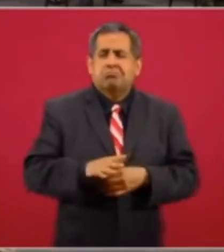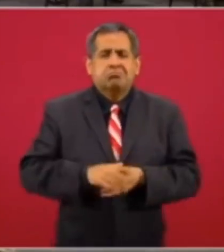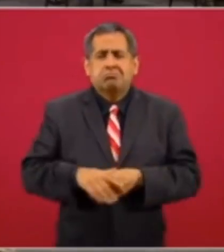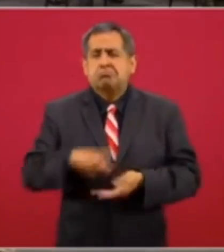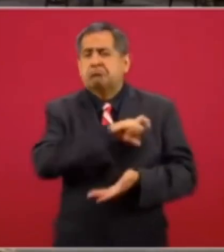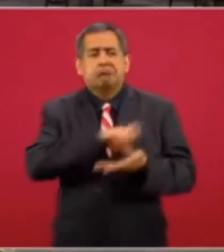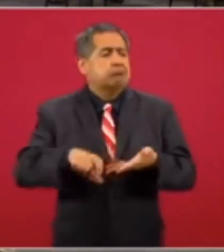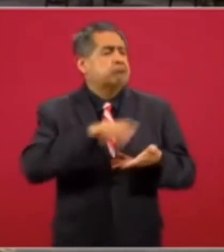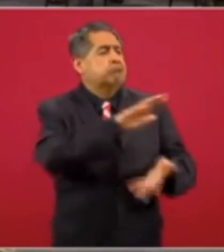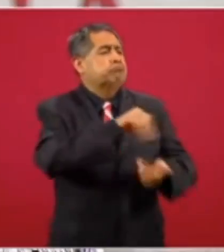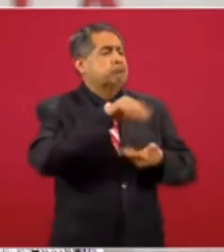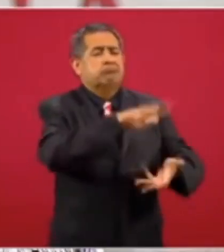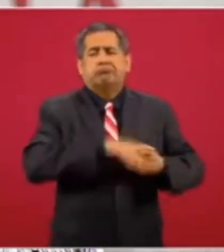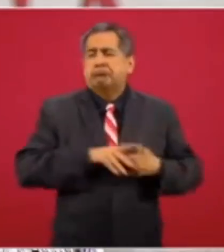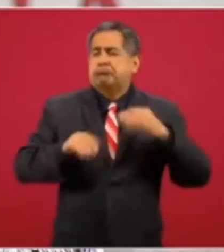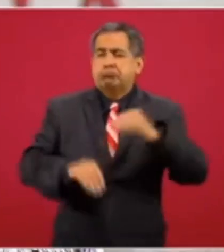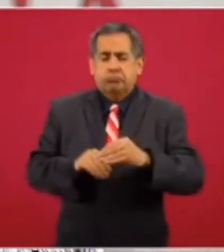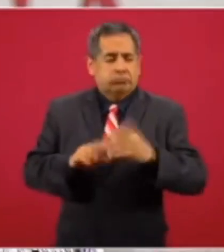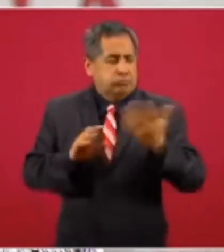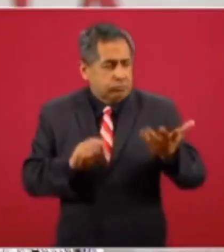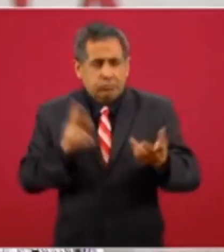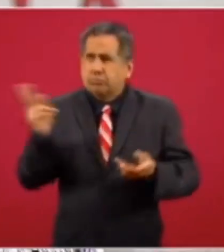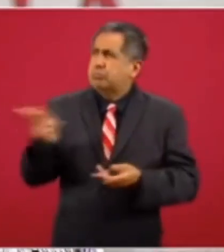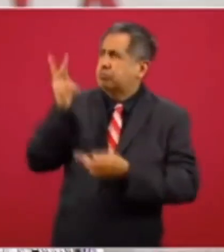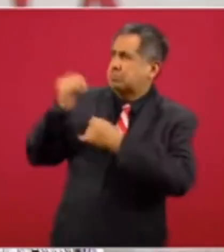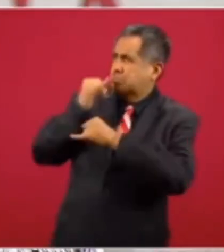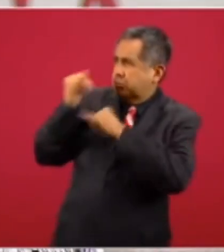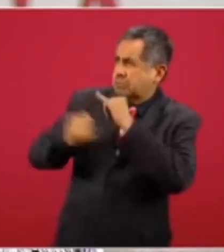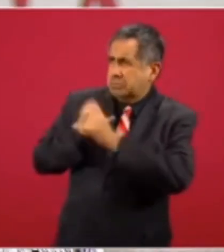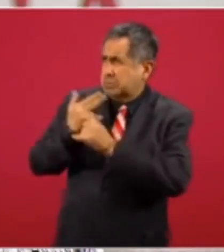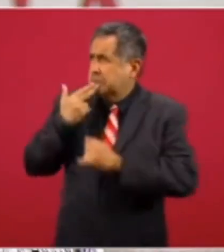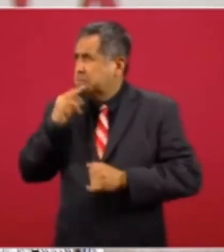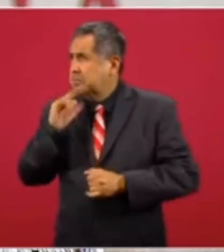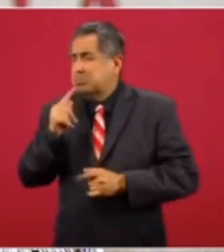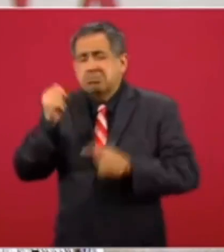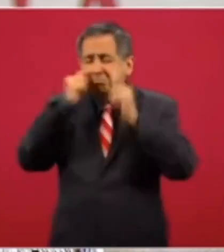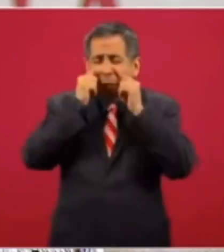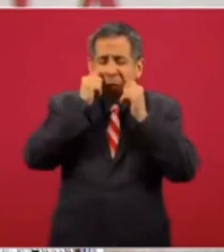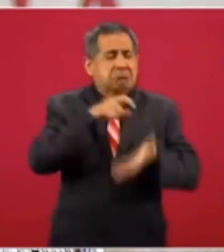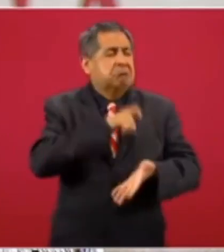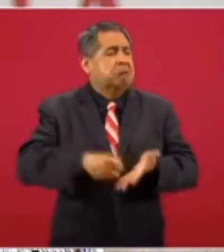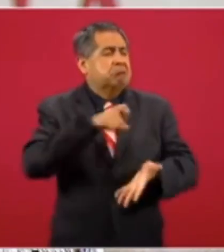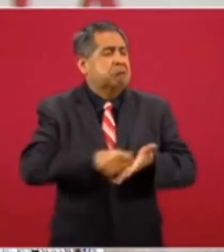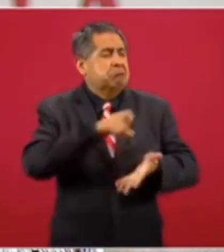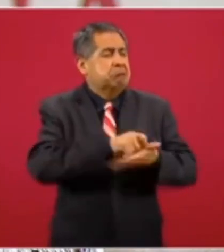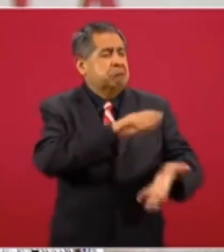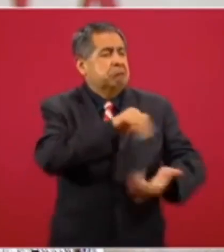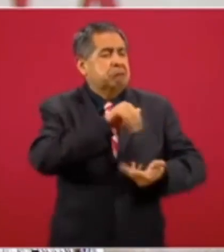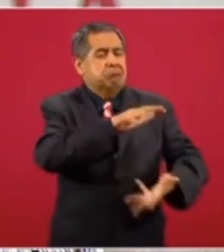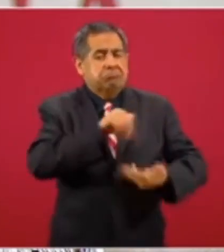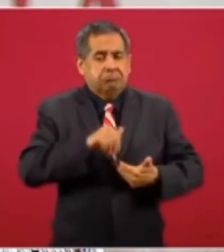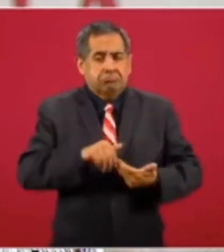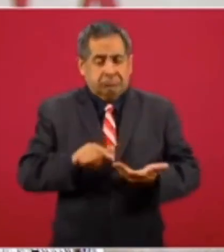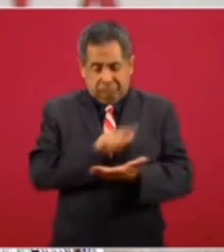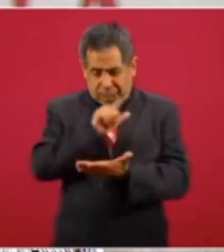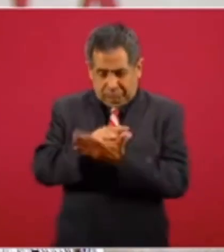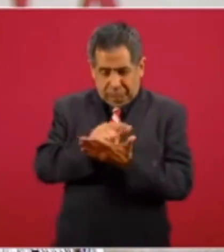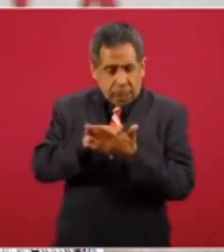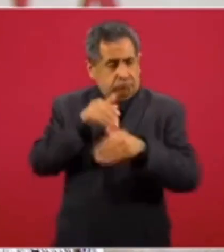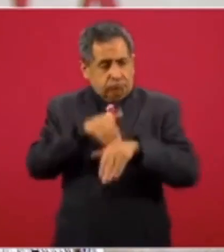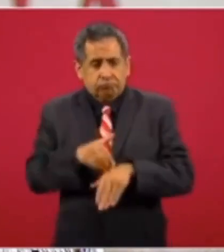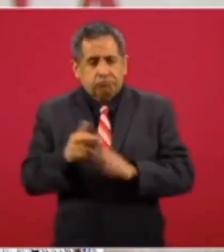análisis de experiencias internacionales similares las adquisiciones se realizaron al margen de la ley